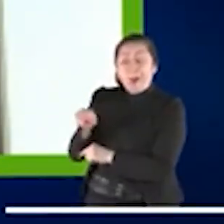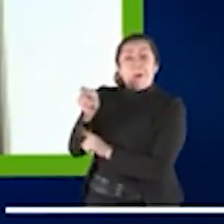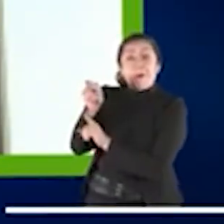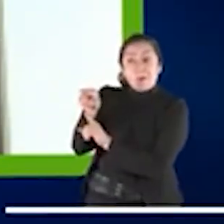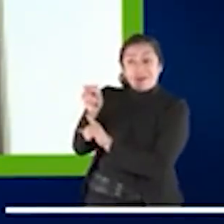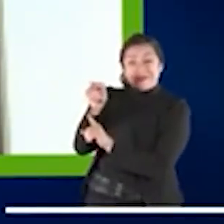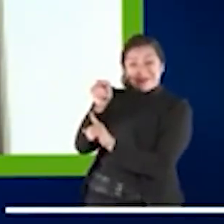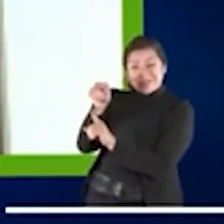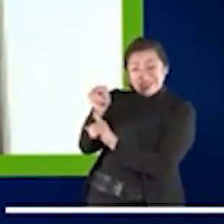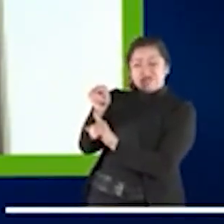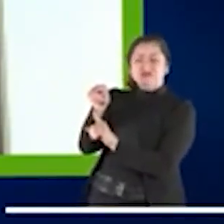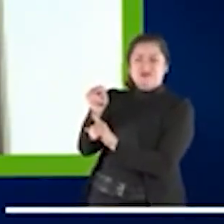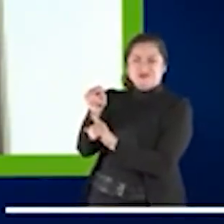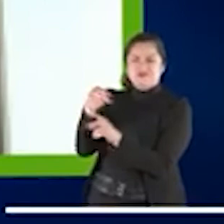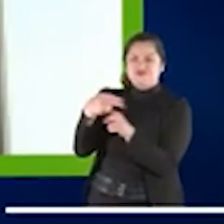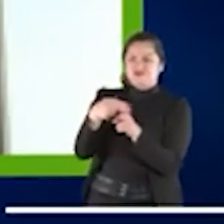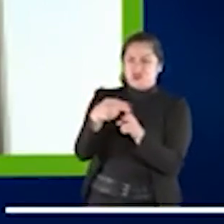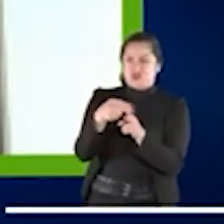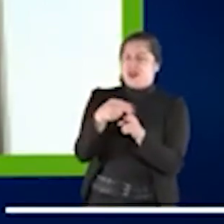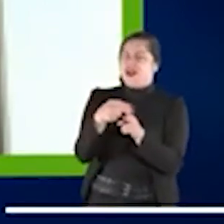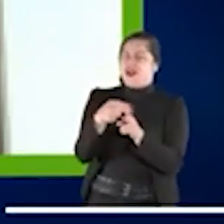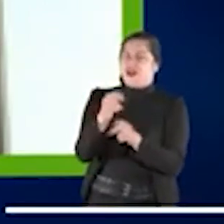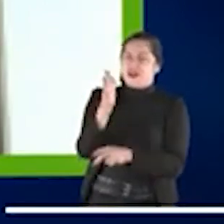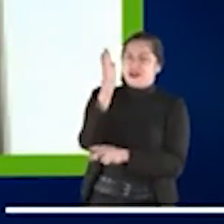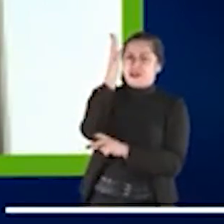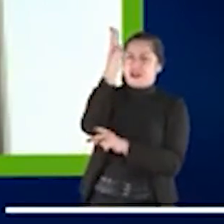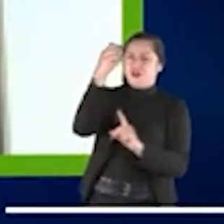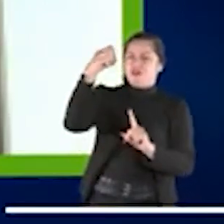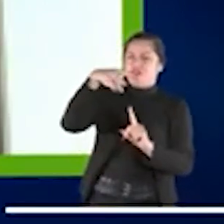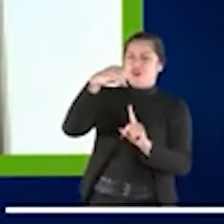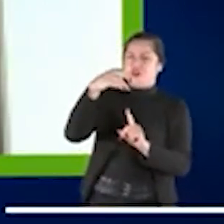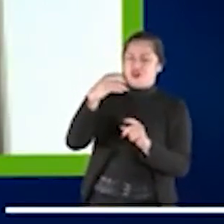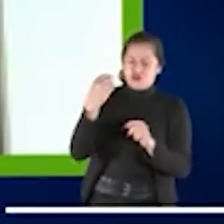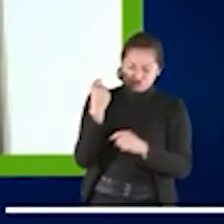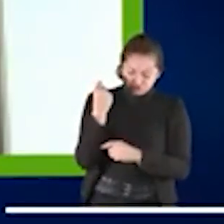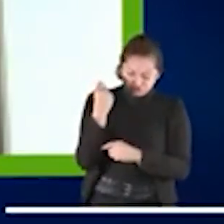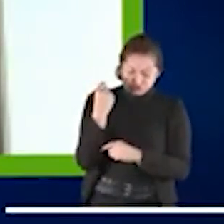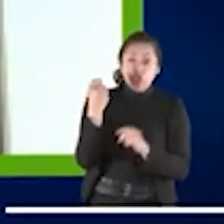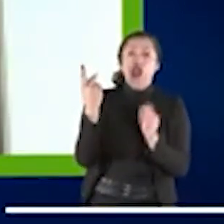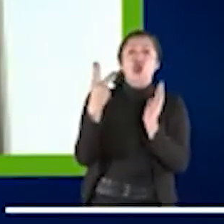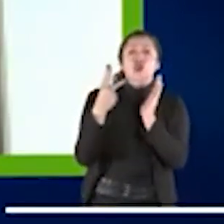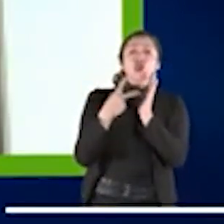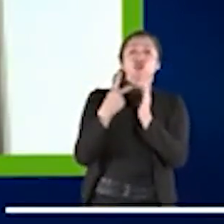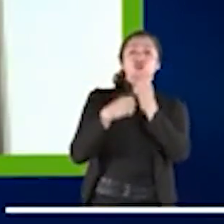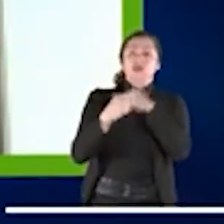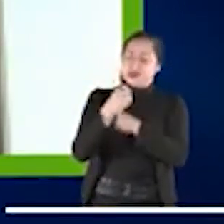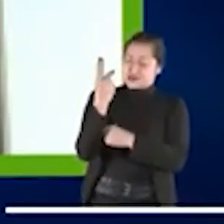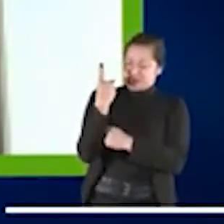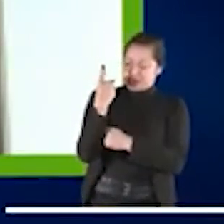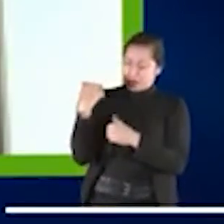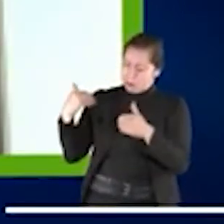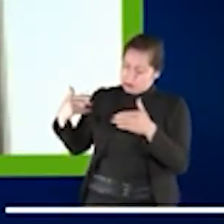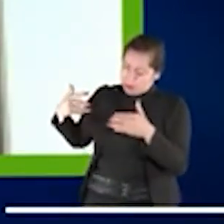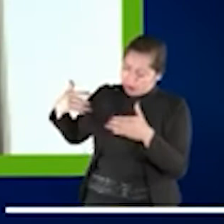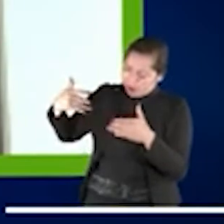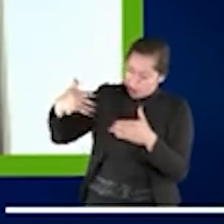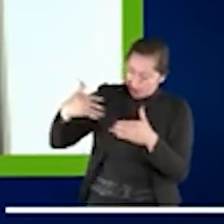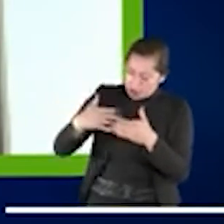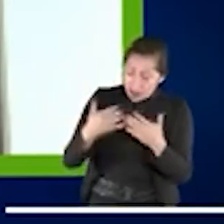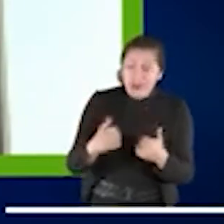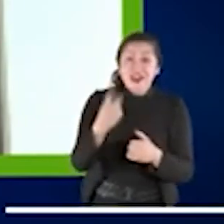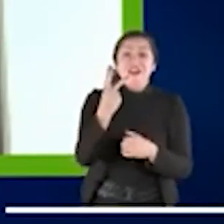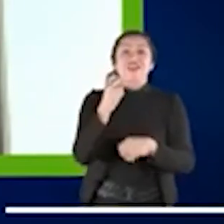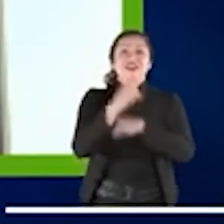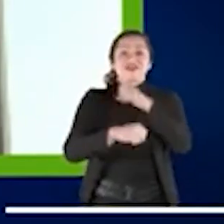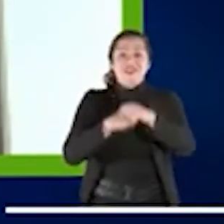el Foro en el diciembre de 2000, entonces este año cumplimos 20 años, en unas semanitas